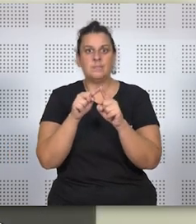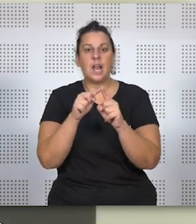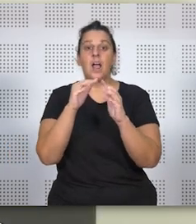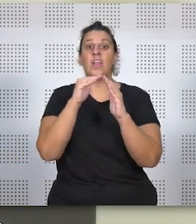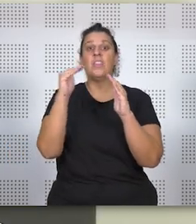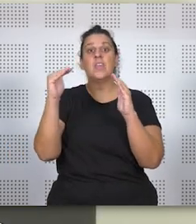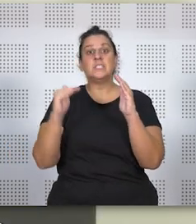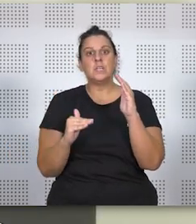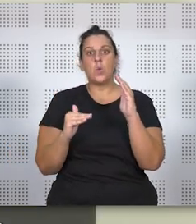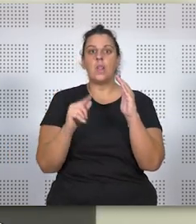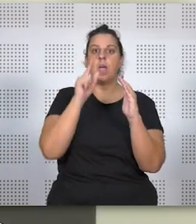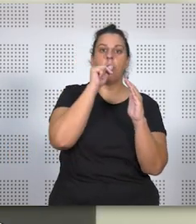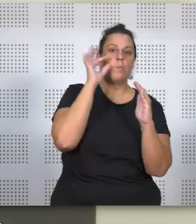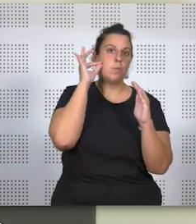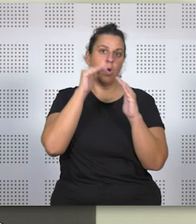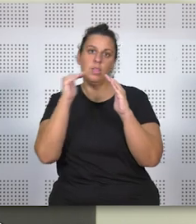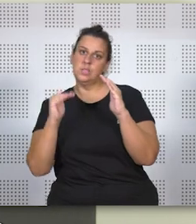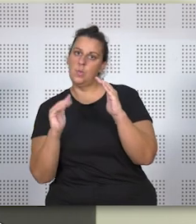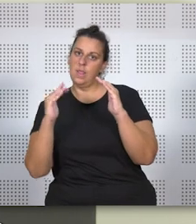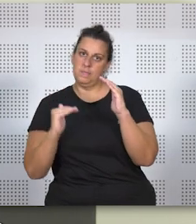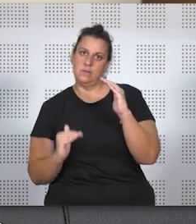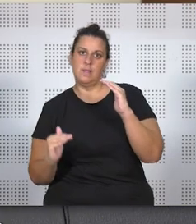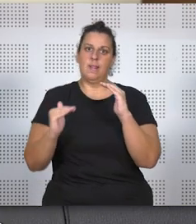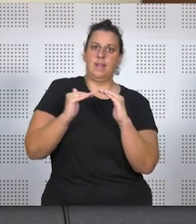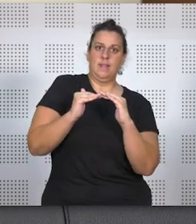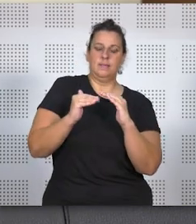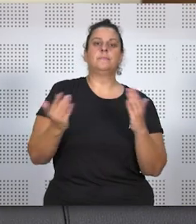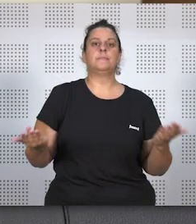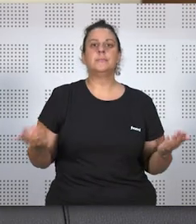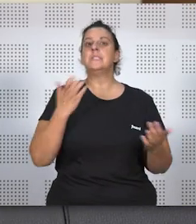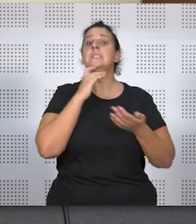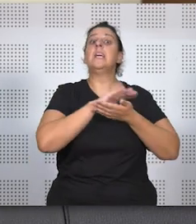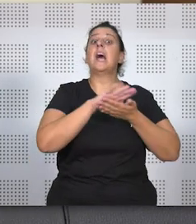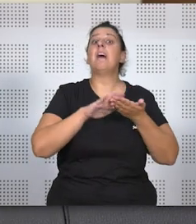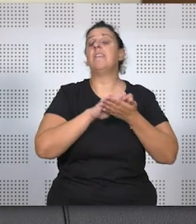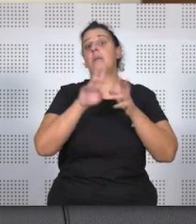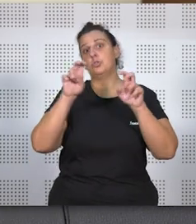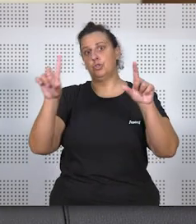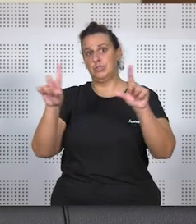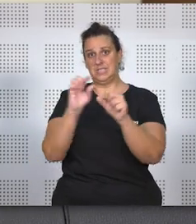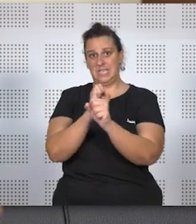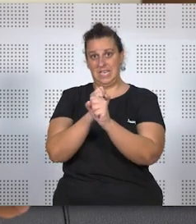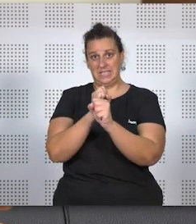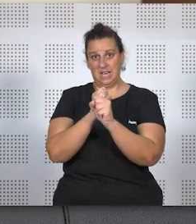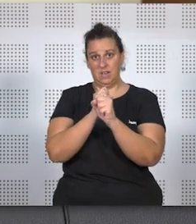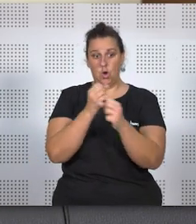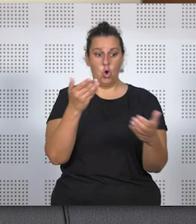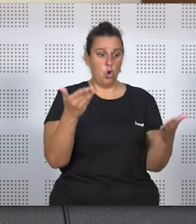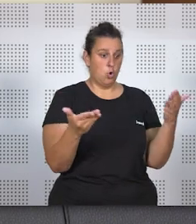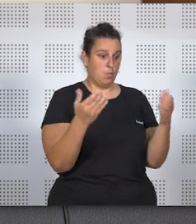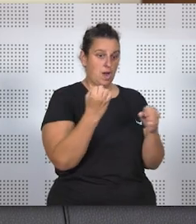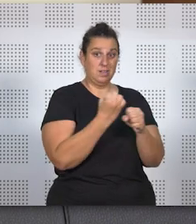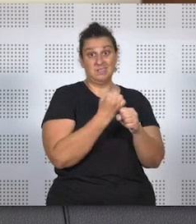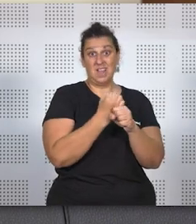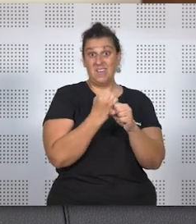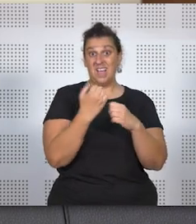desigualdades entre hombres y mujeres por este motivo. Entonces cuando hablamos de teletrabajar, cuando lo equiparamos a trabajar en el